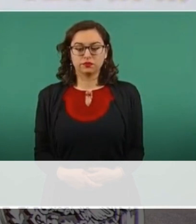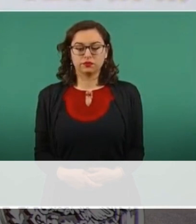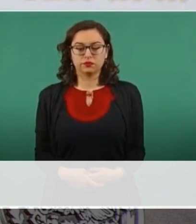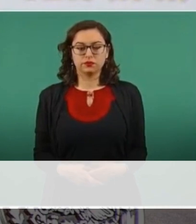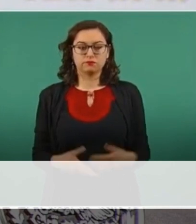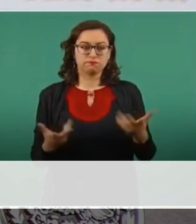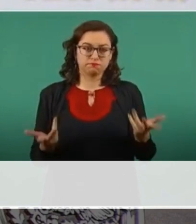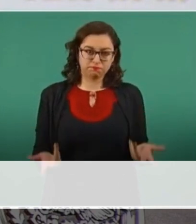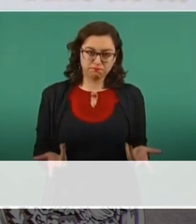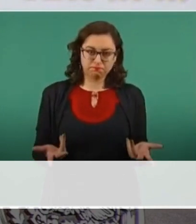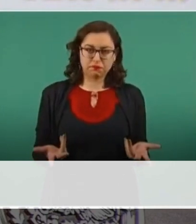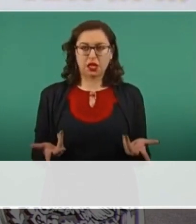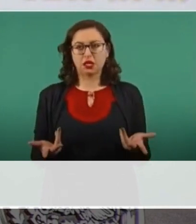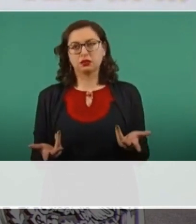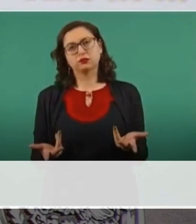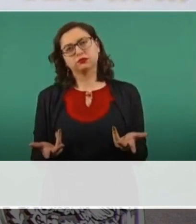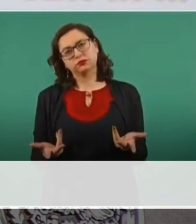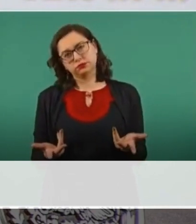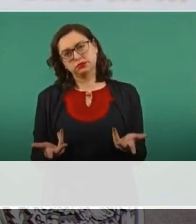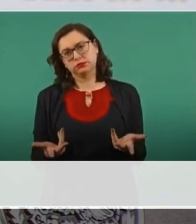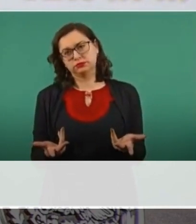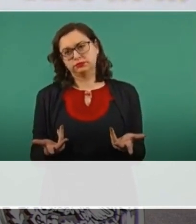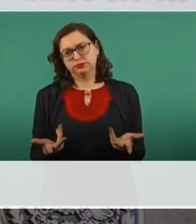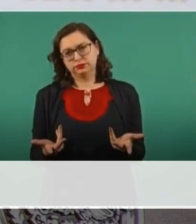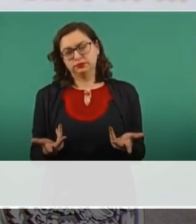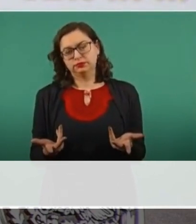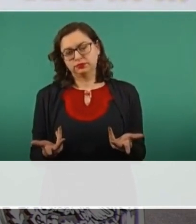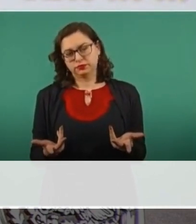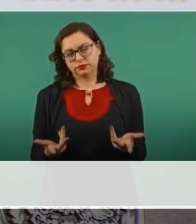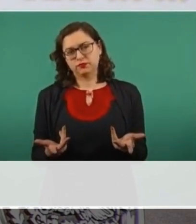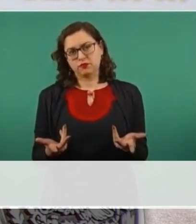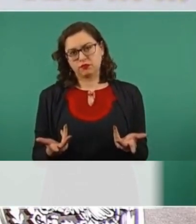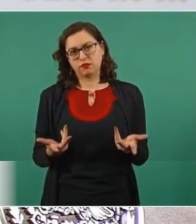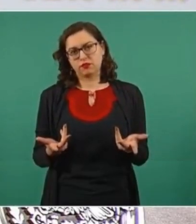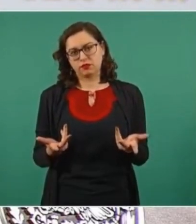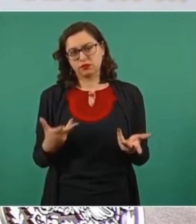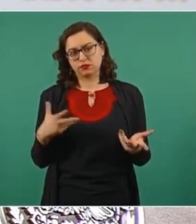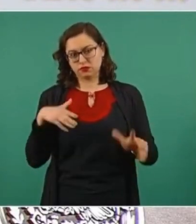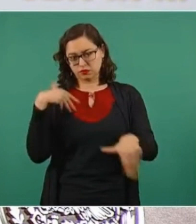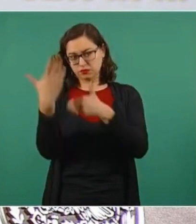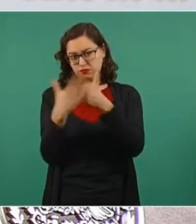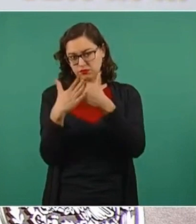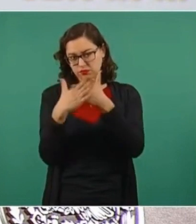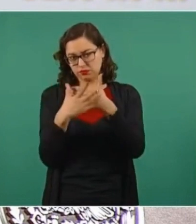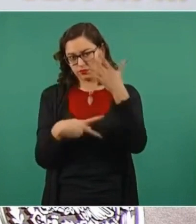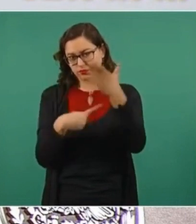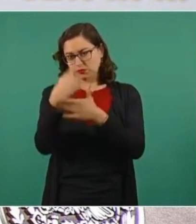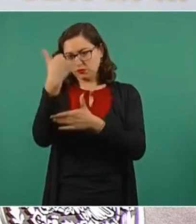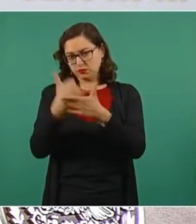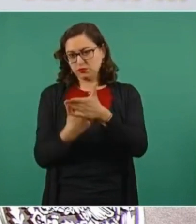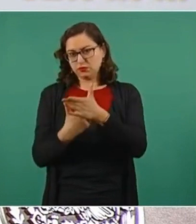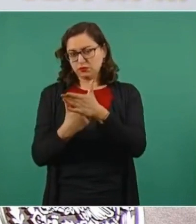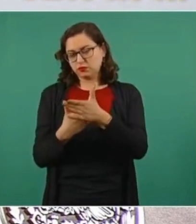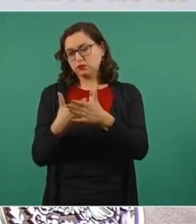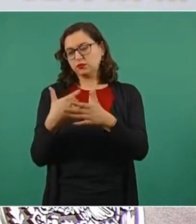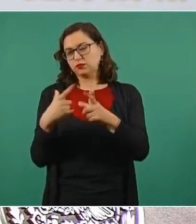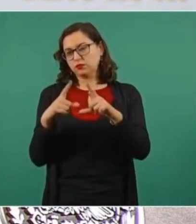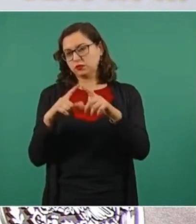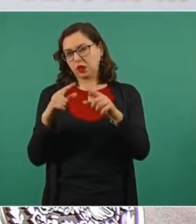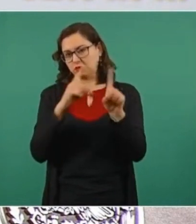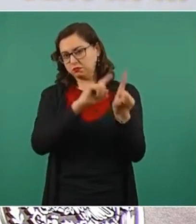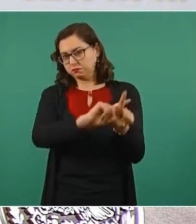financiar todos los proyectos para el desarrollo del país.